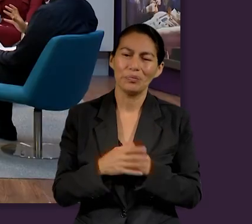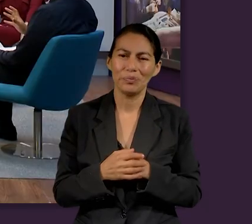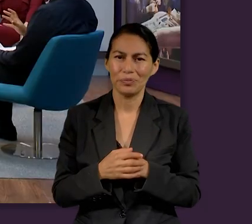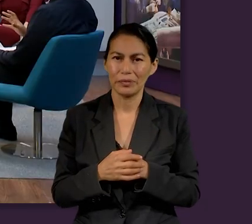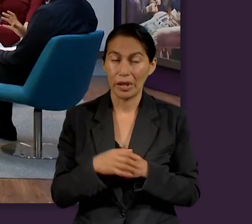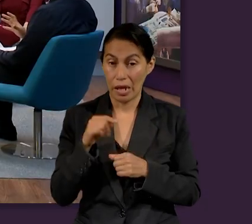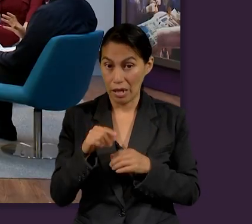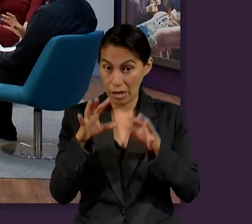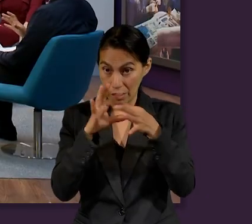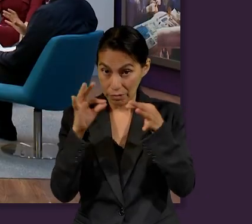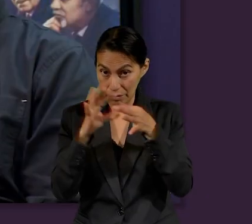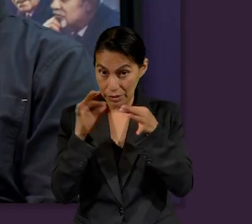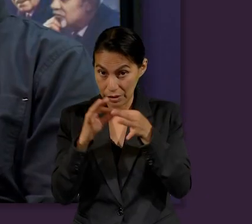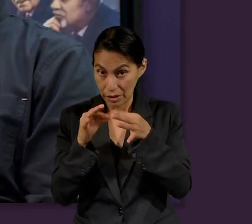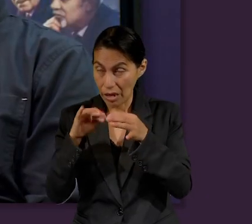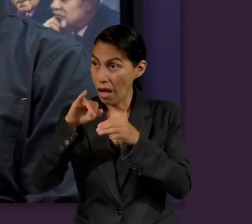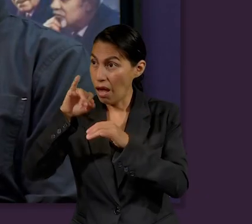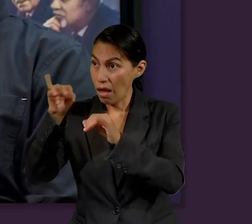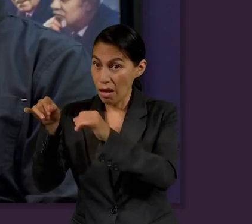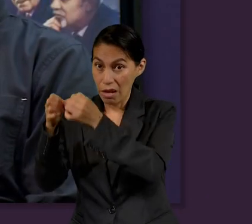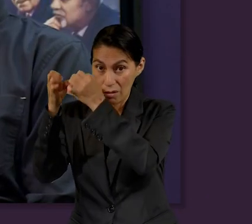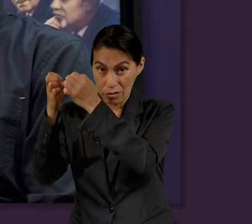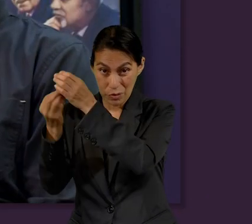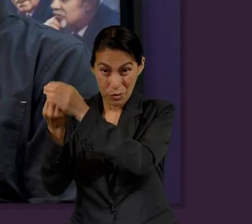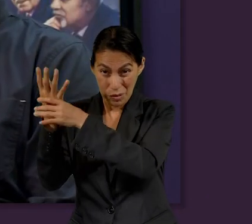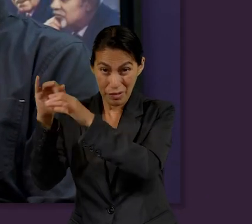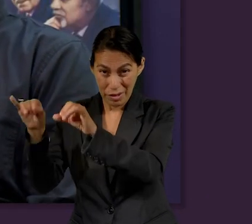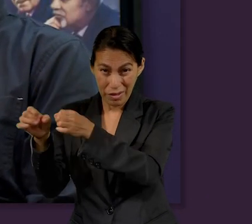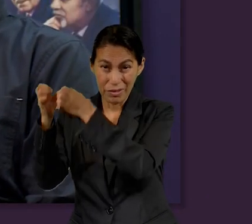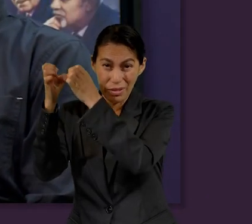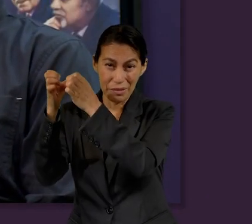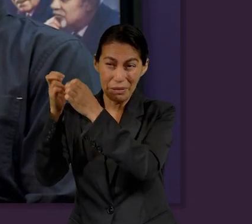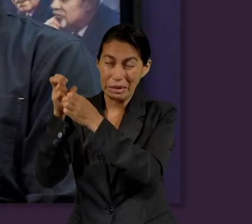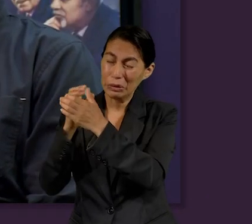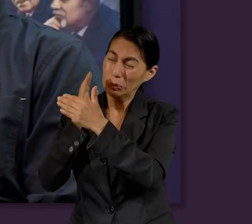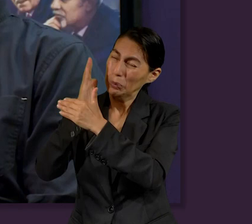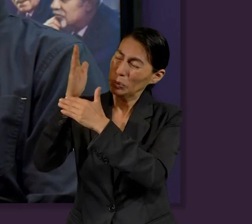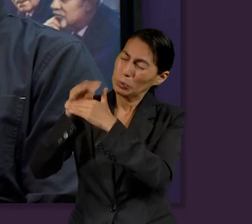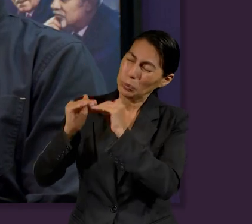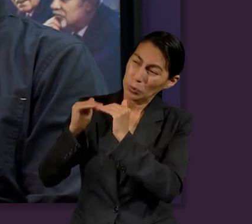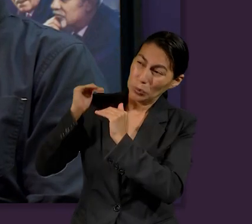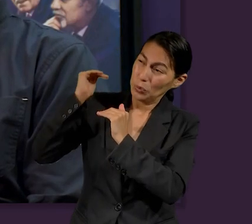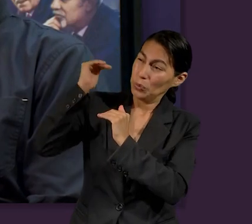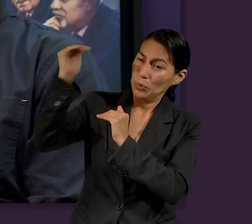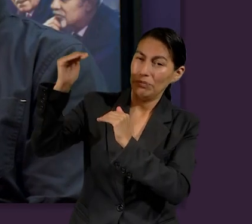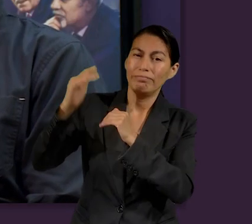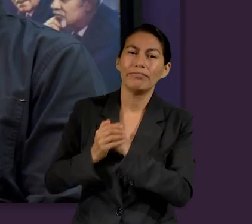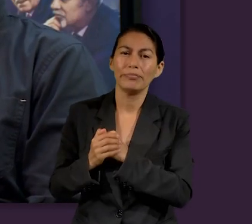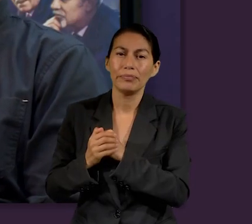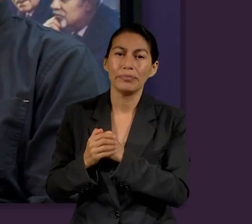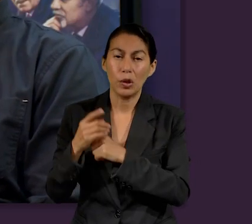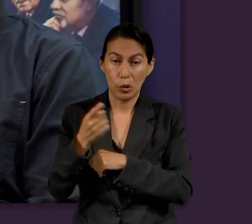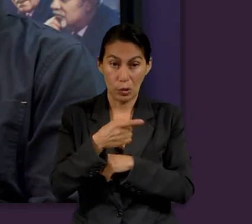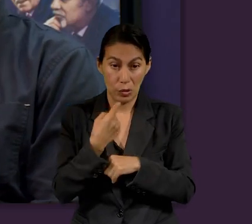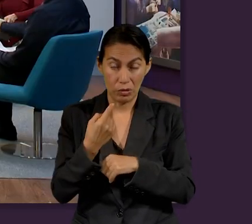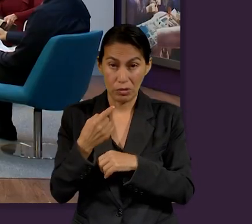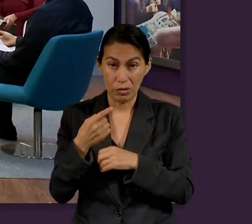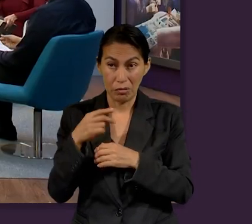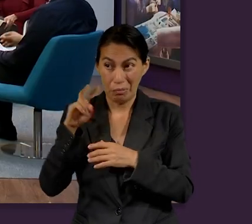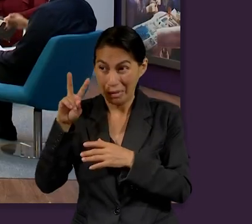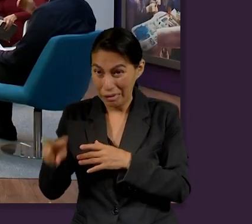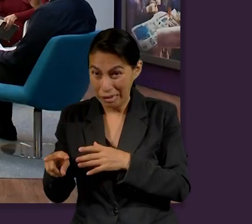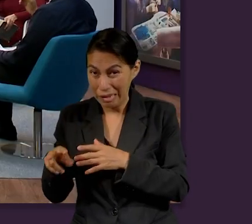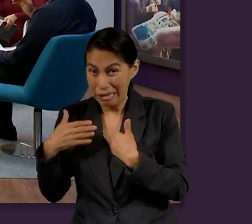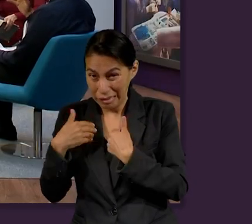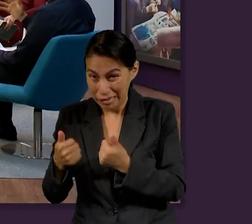descripción de la nueva Jerusalén es una vista muy grande, muy amplia, grandes rasgos de lo que verdaderamente